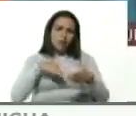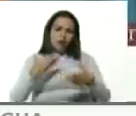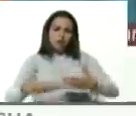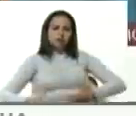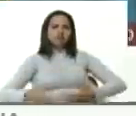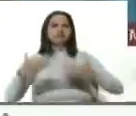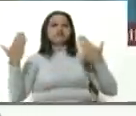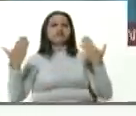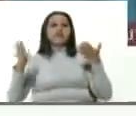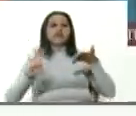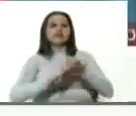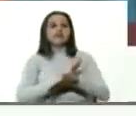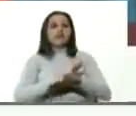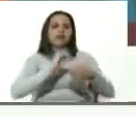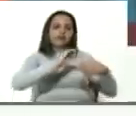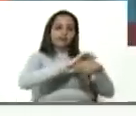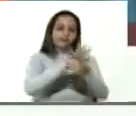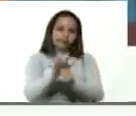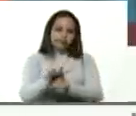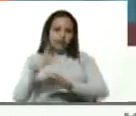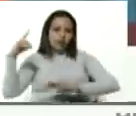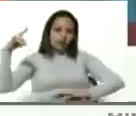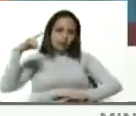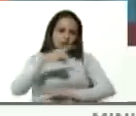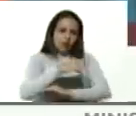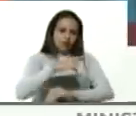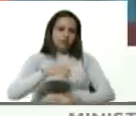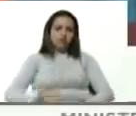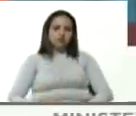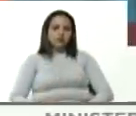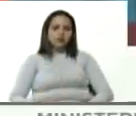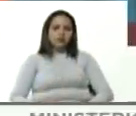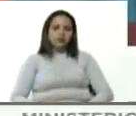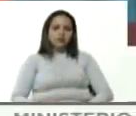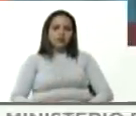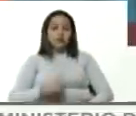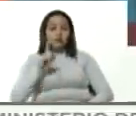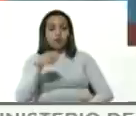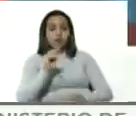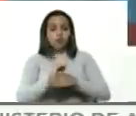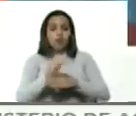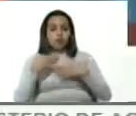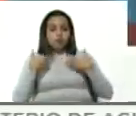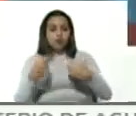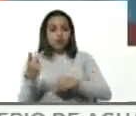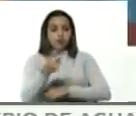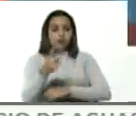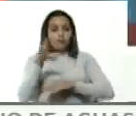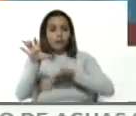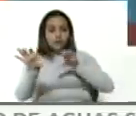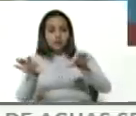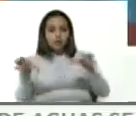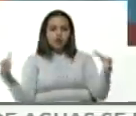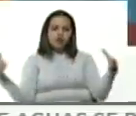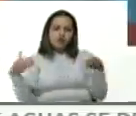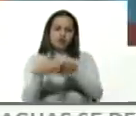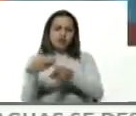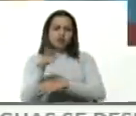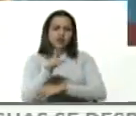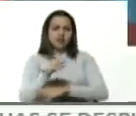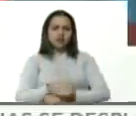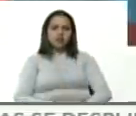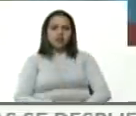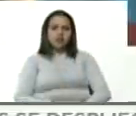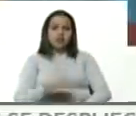las restricciones de vuelo, las restricciones sanitarias en ambos países reunirla de manera inmediata en Caracas